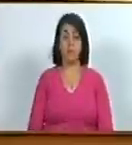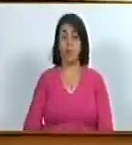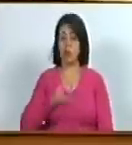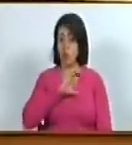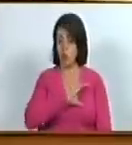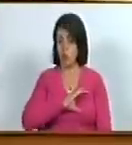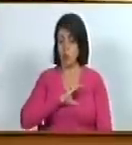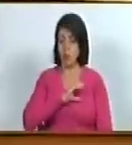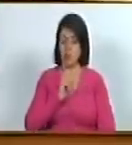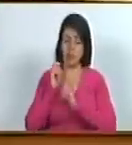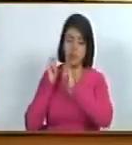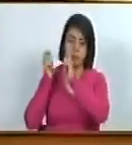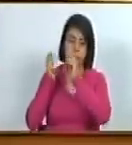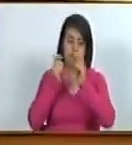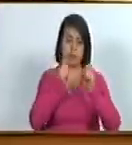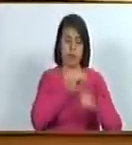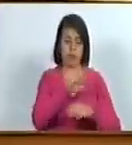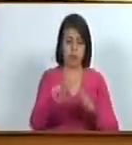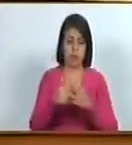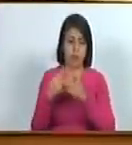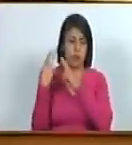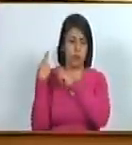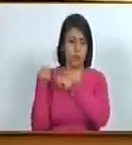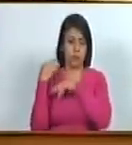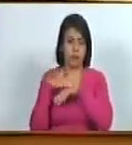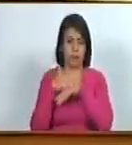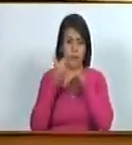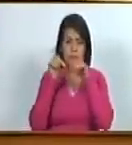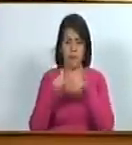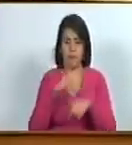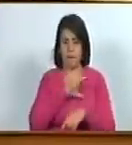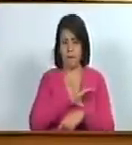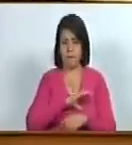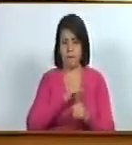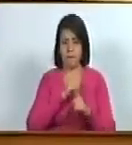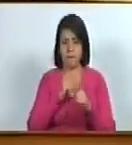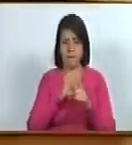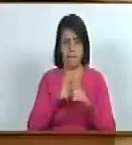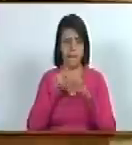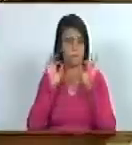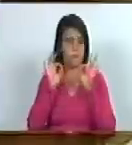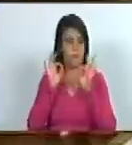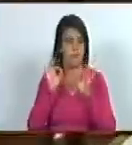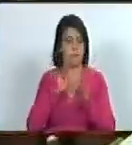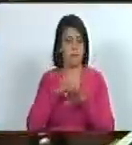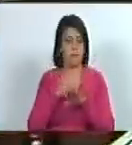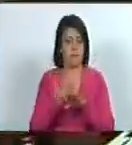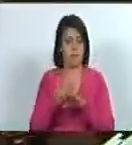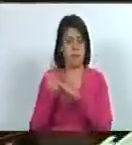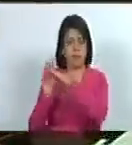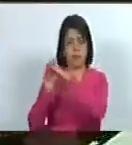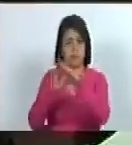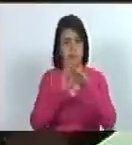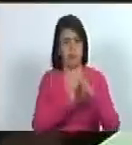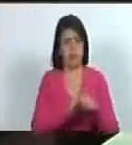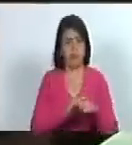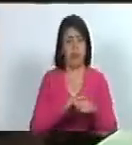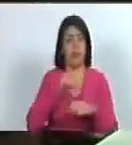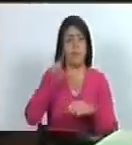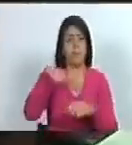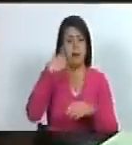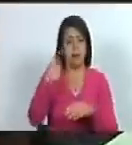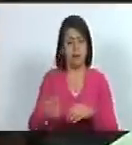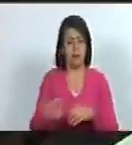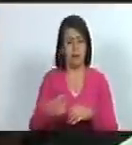comisiona a los representantes de esta comisión especial para que convoque el día de